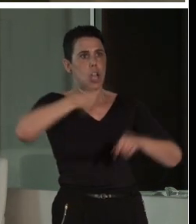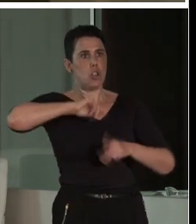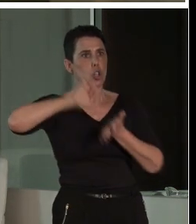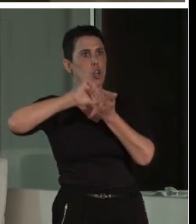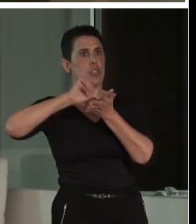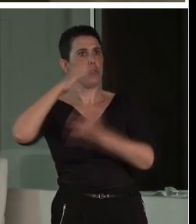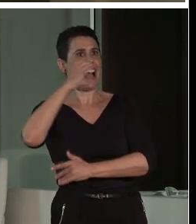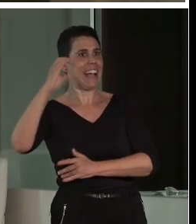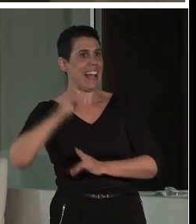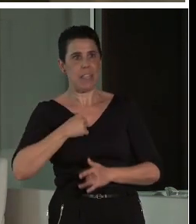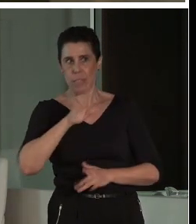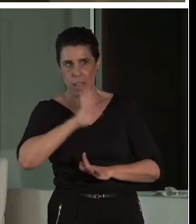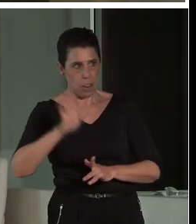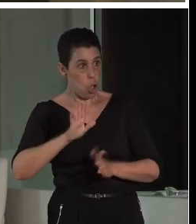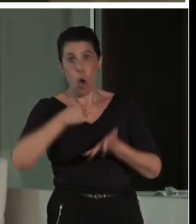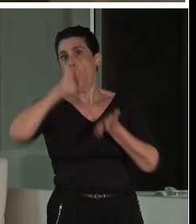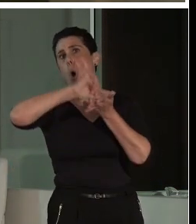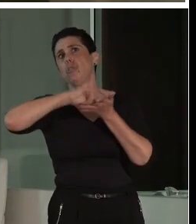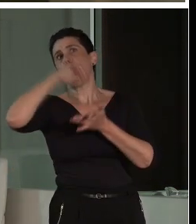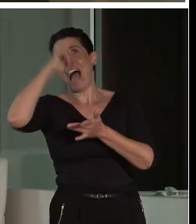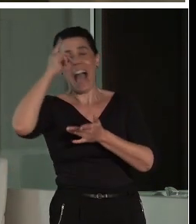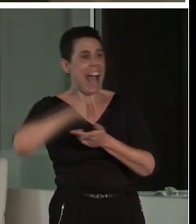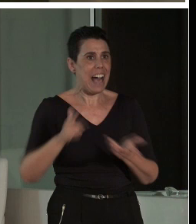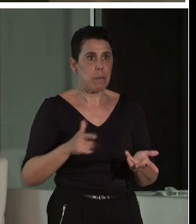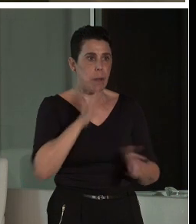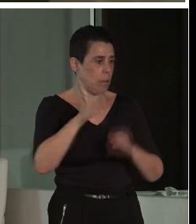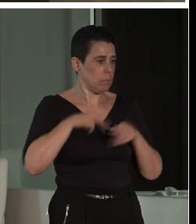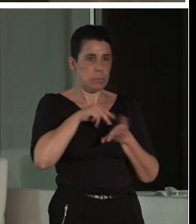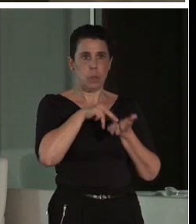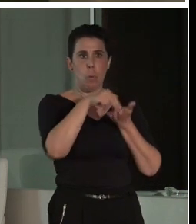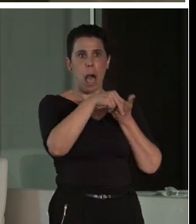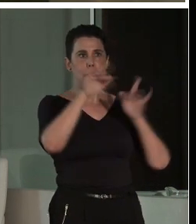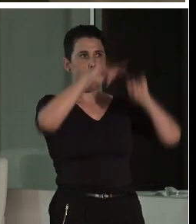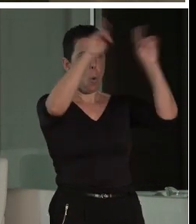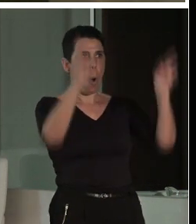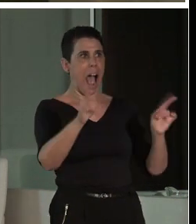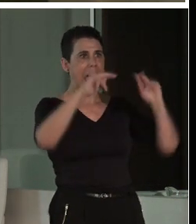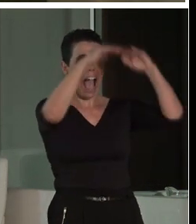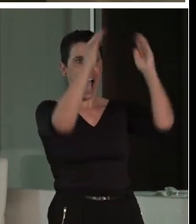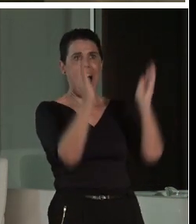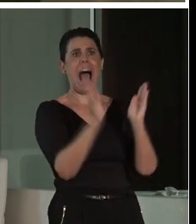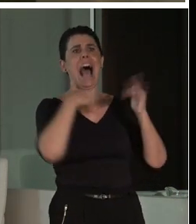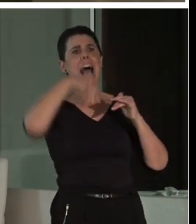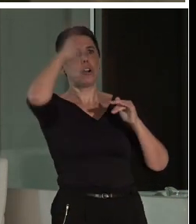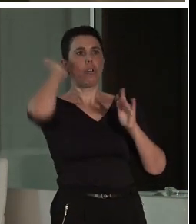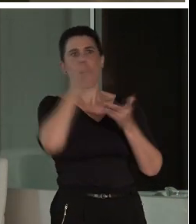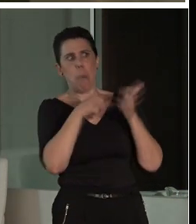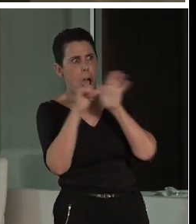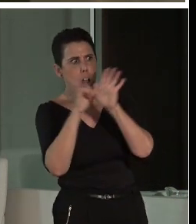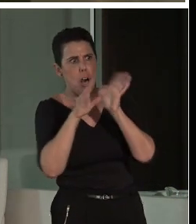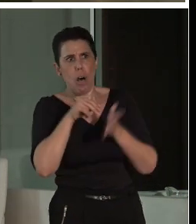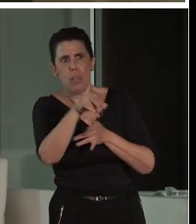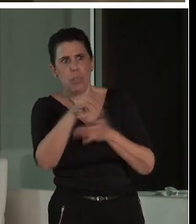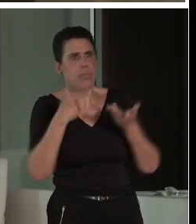Ávila. Aquí en Mérida uno va andando, se encuentra un arco romano y diez minutos más tarde se encuentra un alcazaba árabe y al lado una